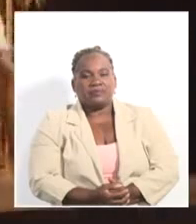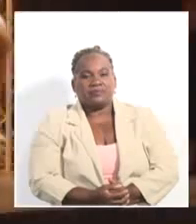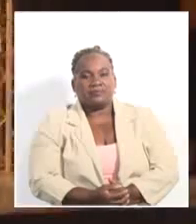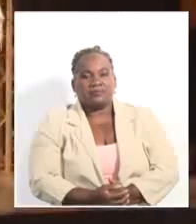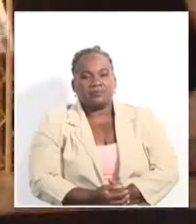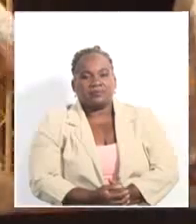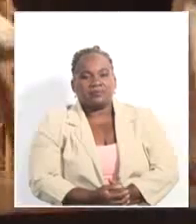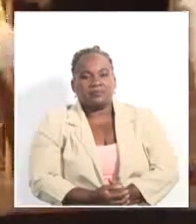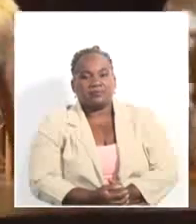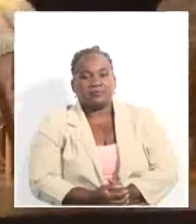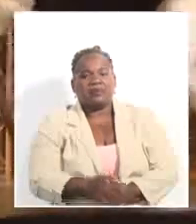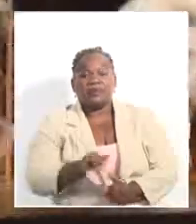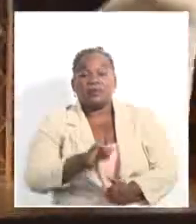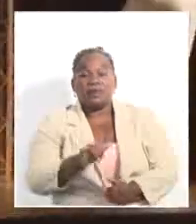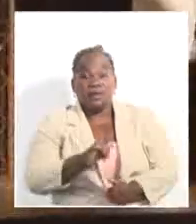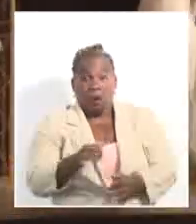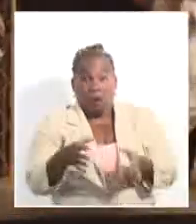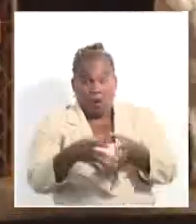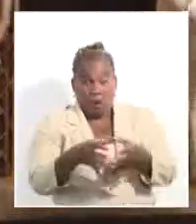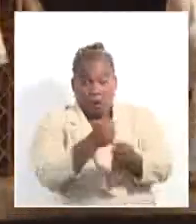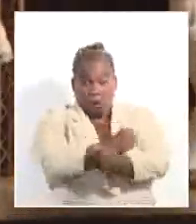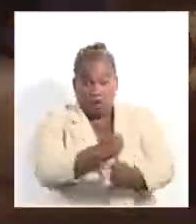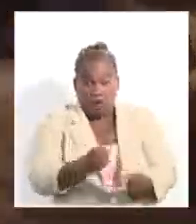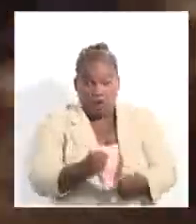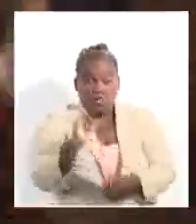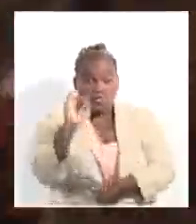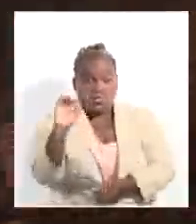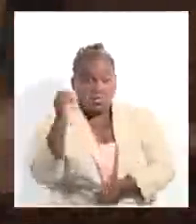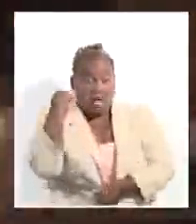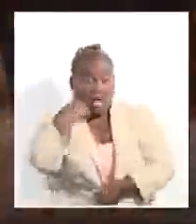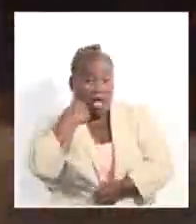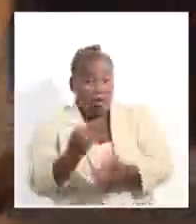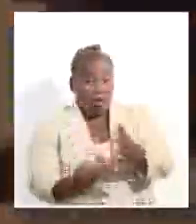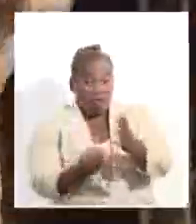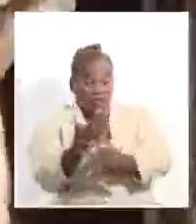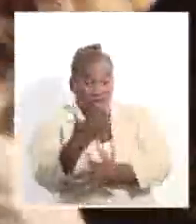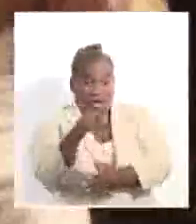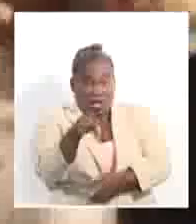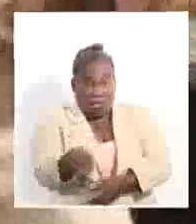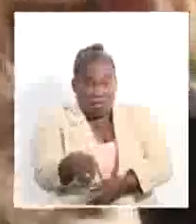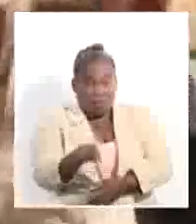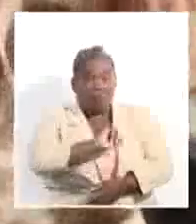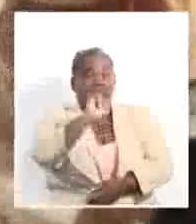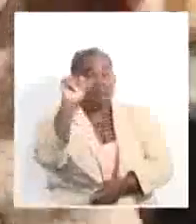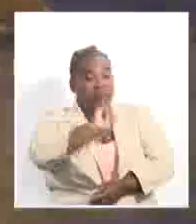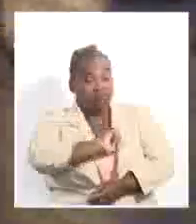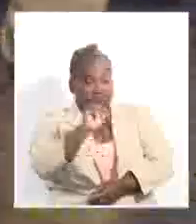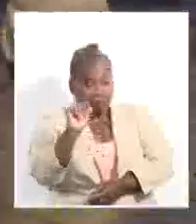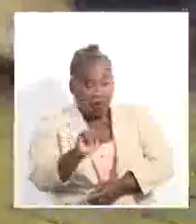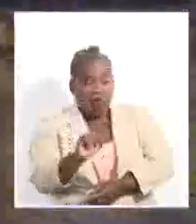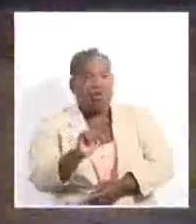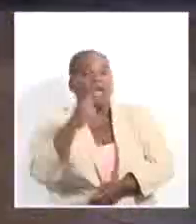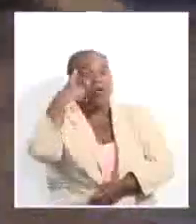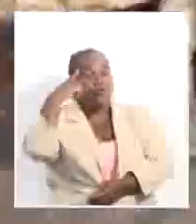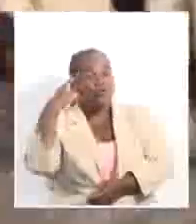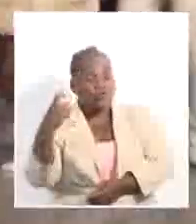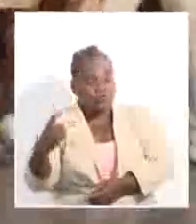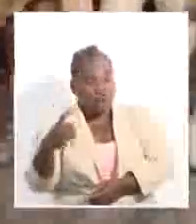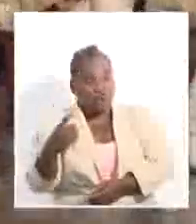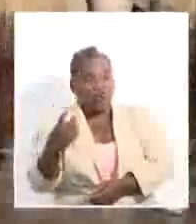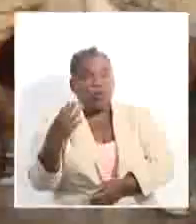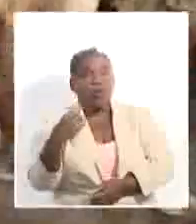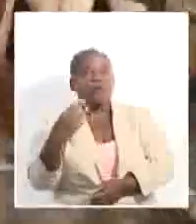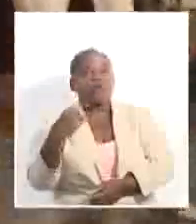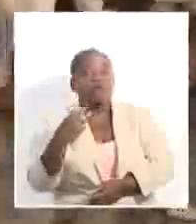El folclórico de Oriente, pulido con más de 60 años en la escena, logra y estrena un sueño en el que muchos